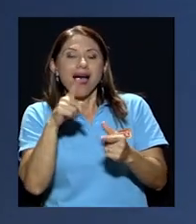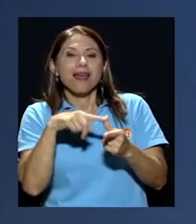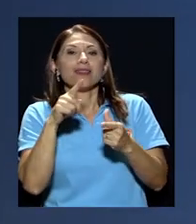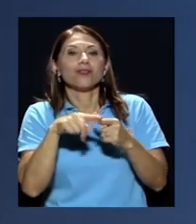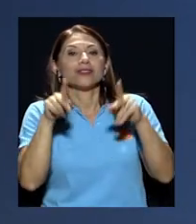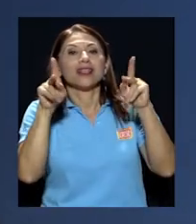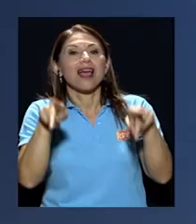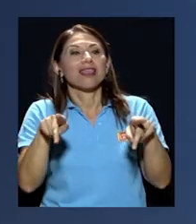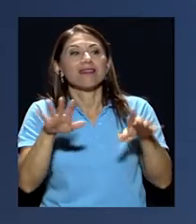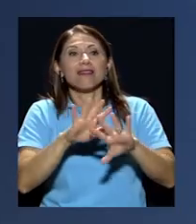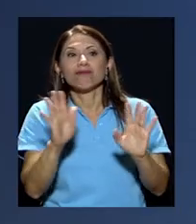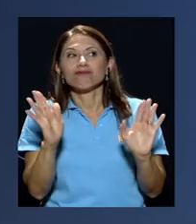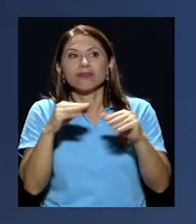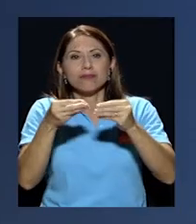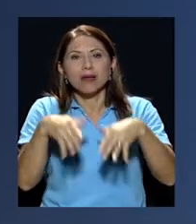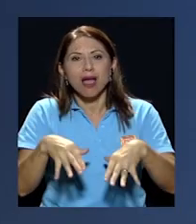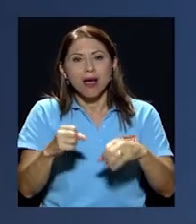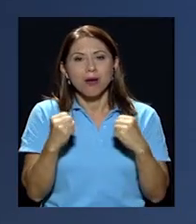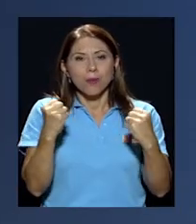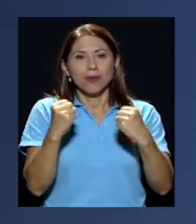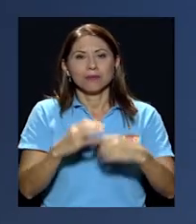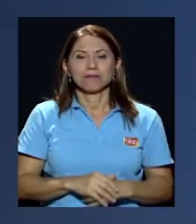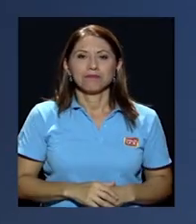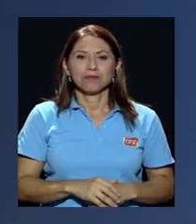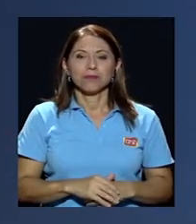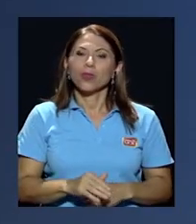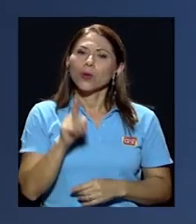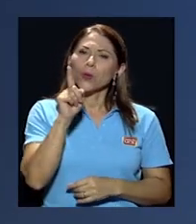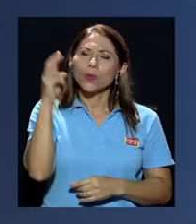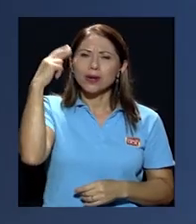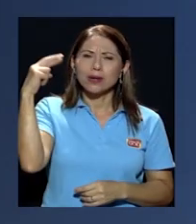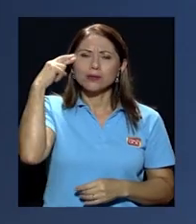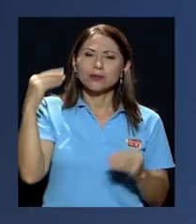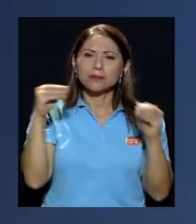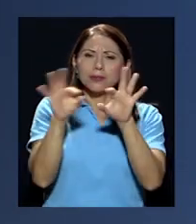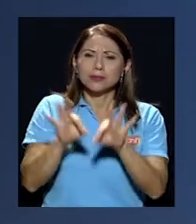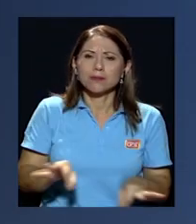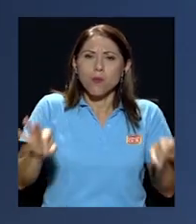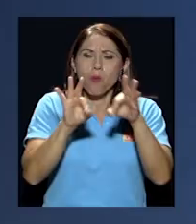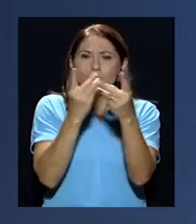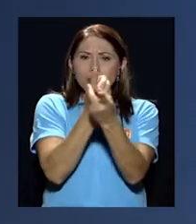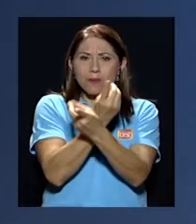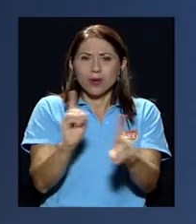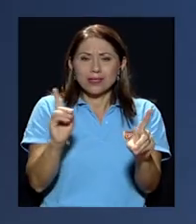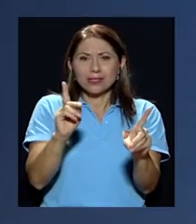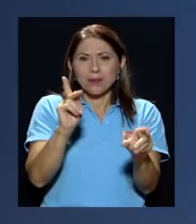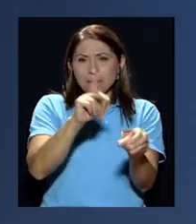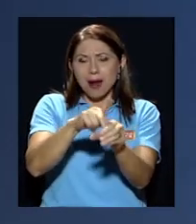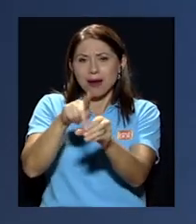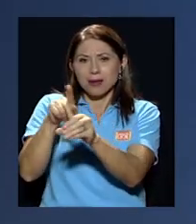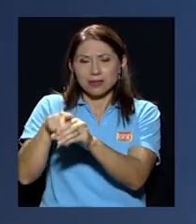pierda el poder una de las razones más importantes de la democracia participativa